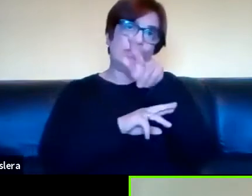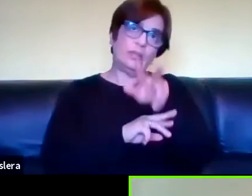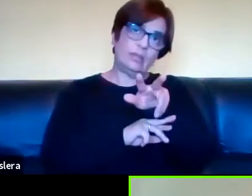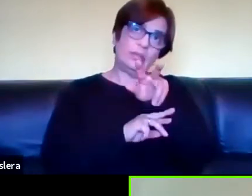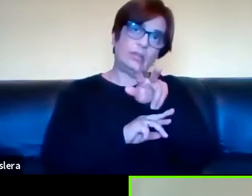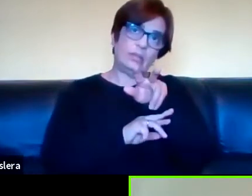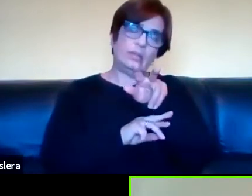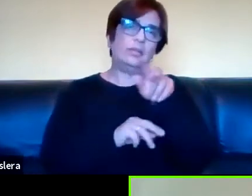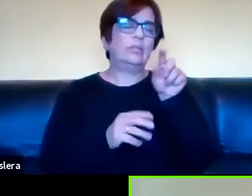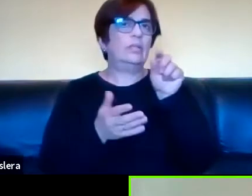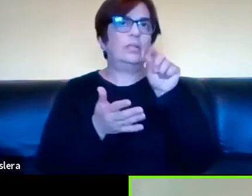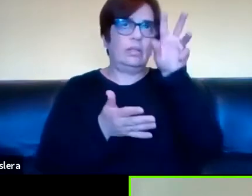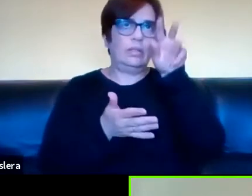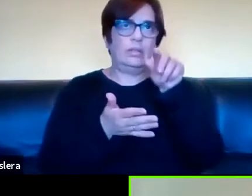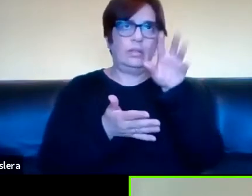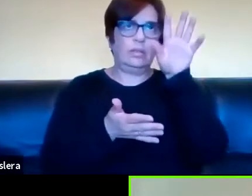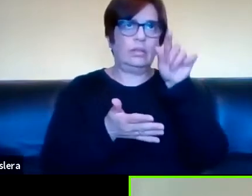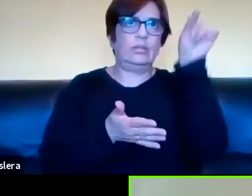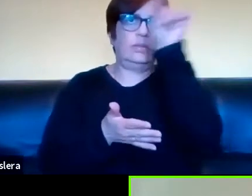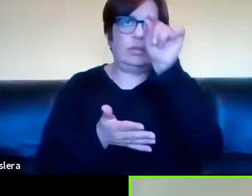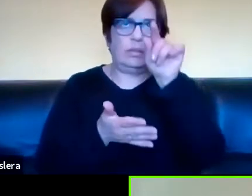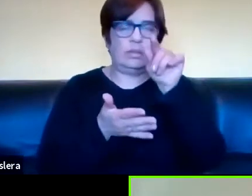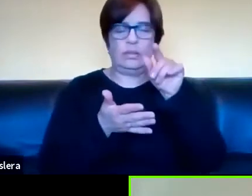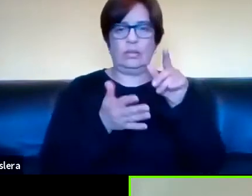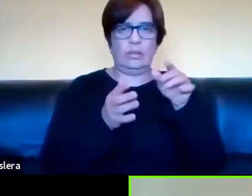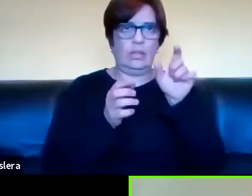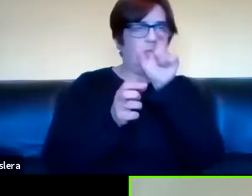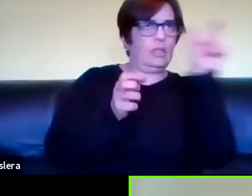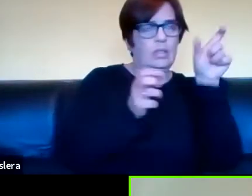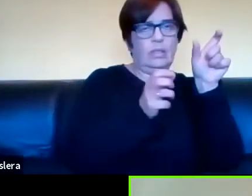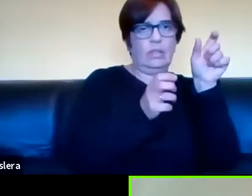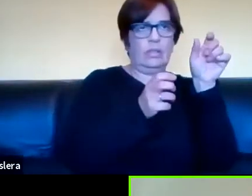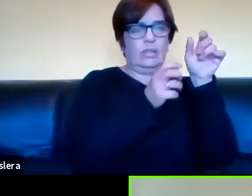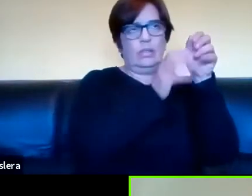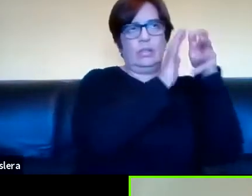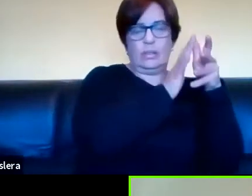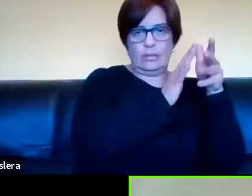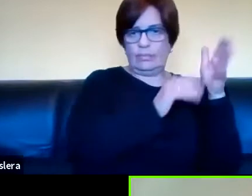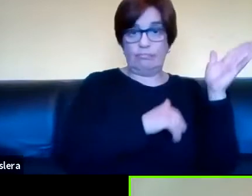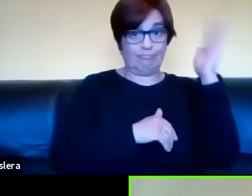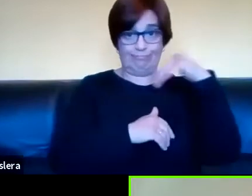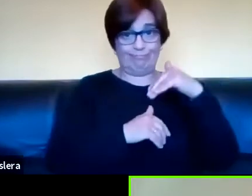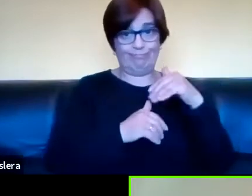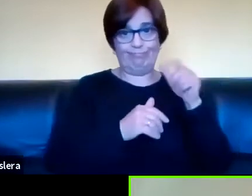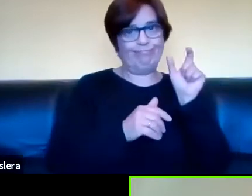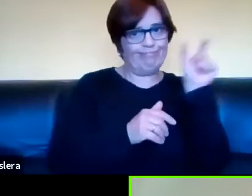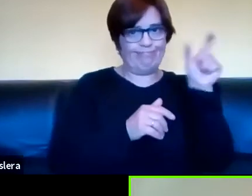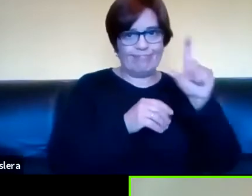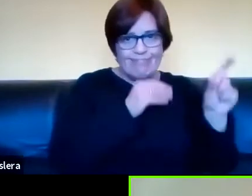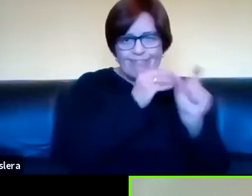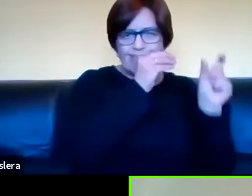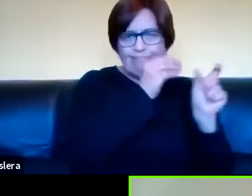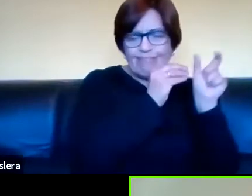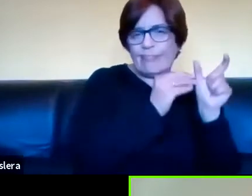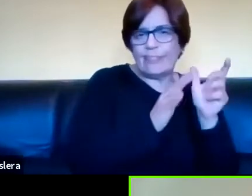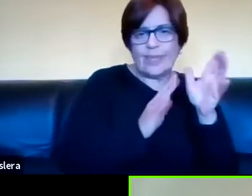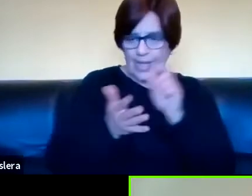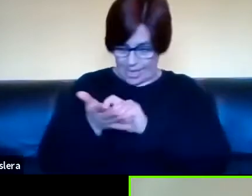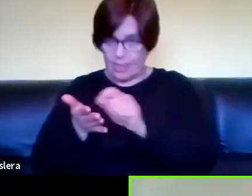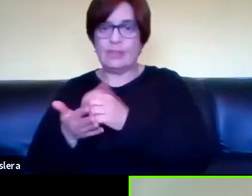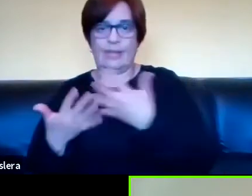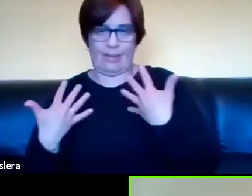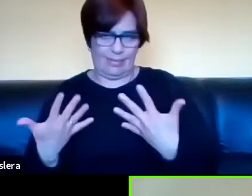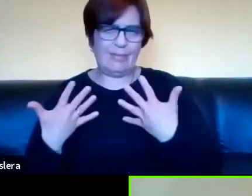subrayar escribir cosas al lado hacer notas en fin la escritura tiene